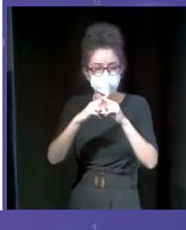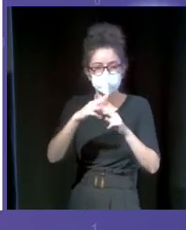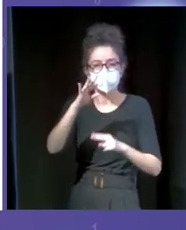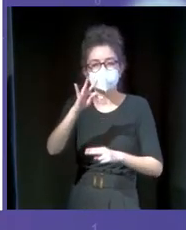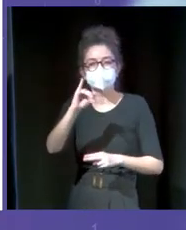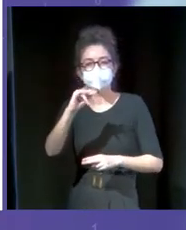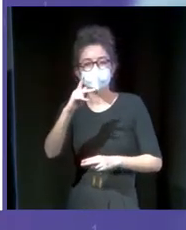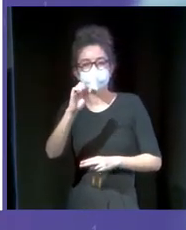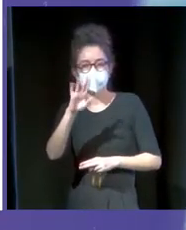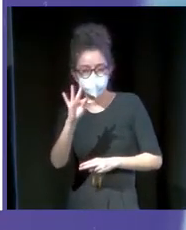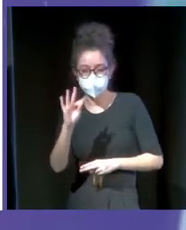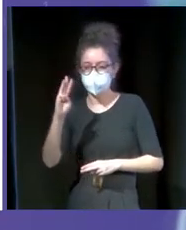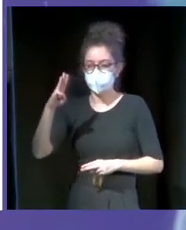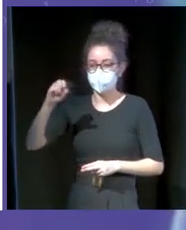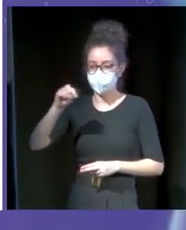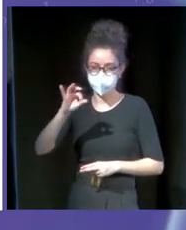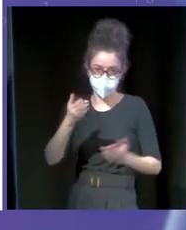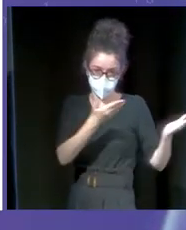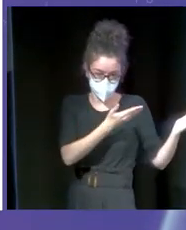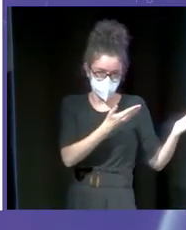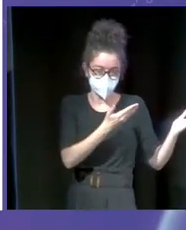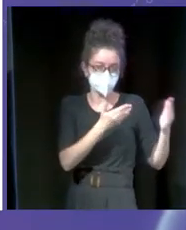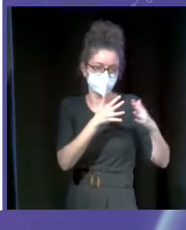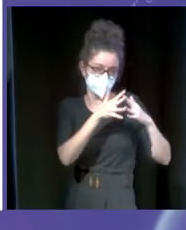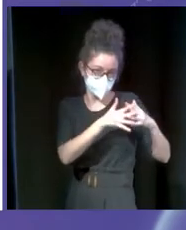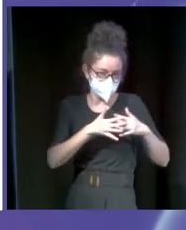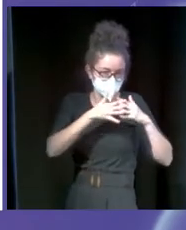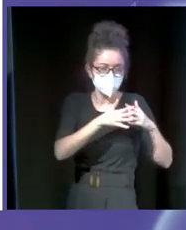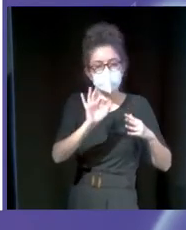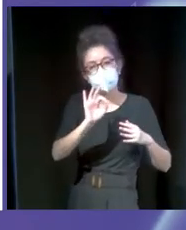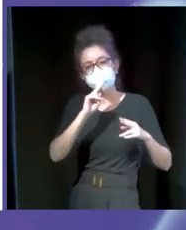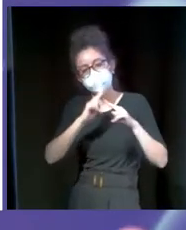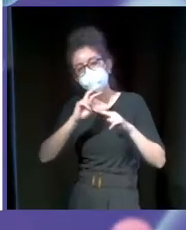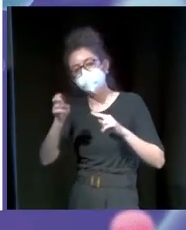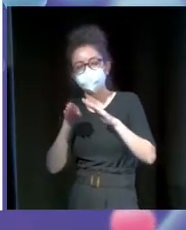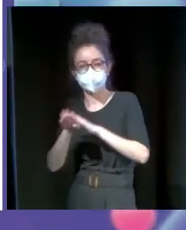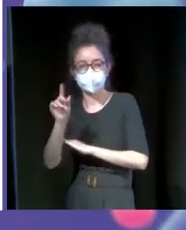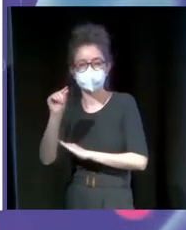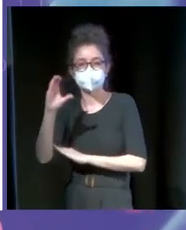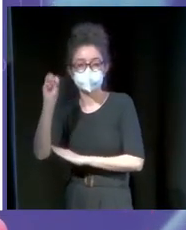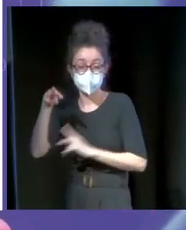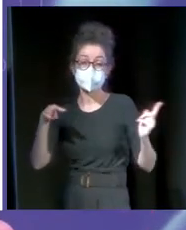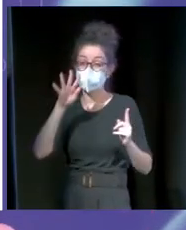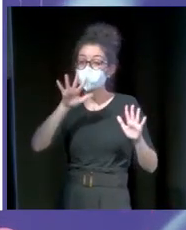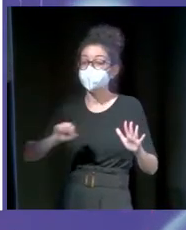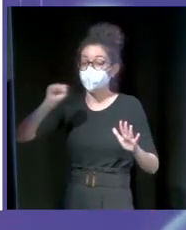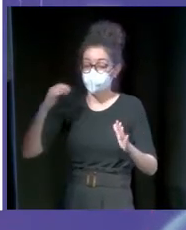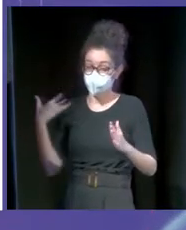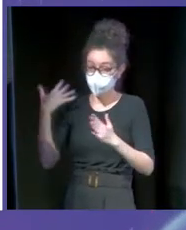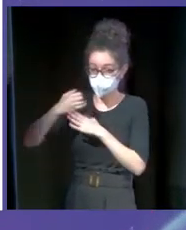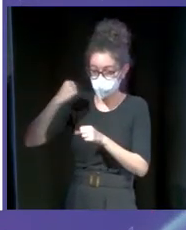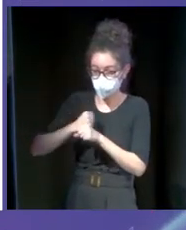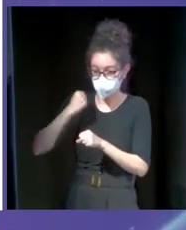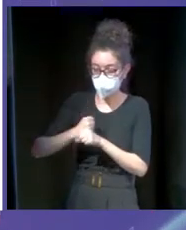empresa norteamericana, como puede ser Entradas.com, de donde yo vengo y estuve más de 10 años, que es una empresa